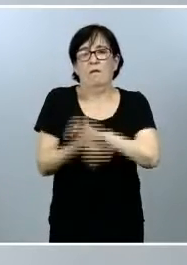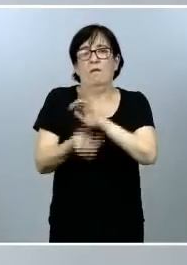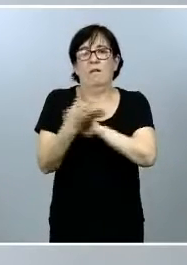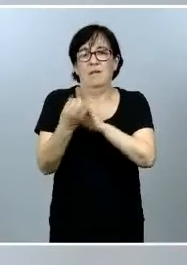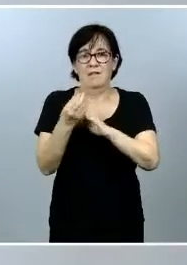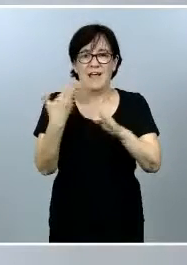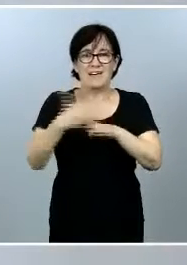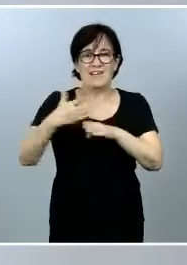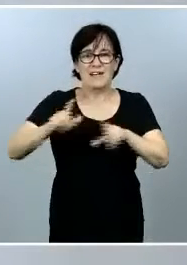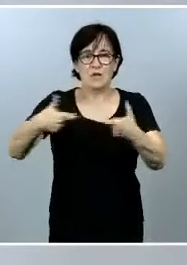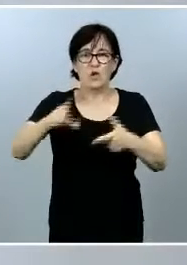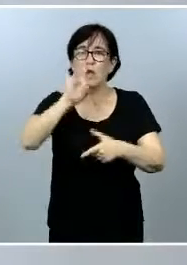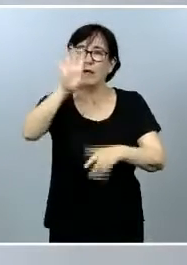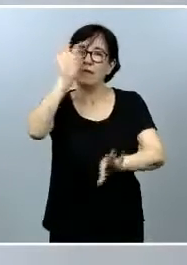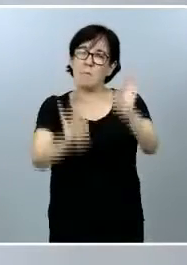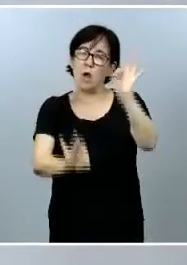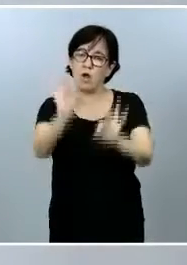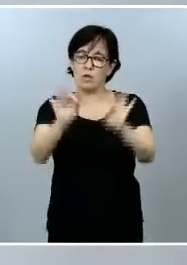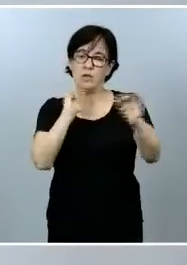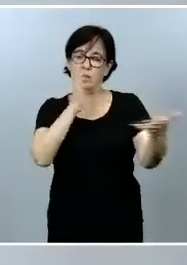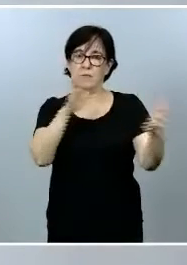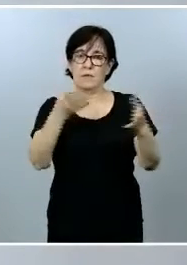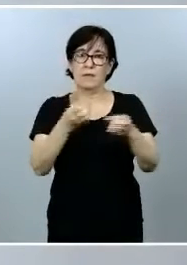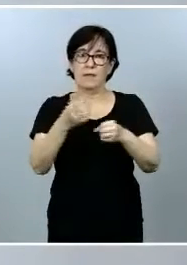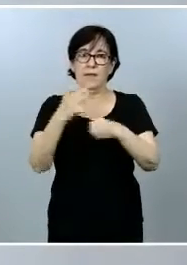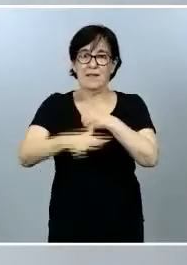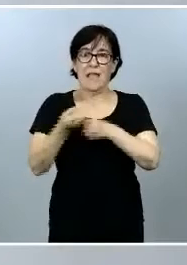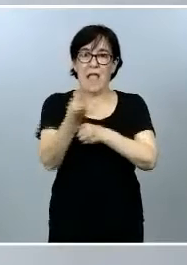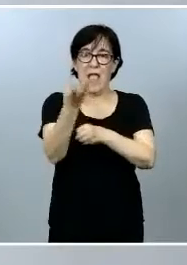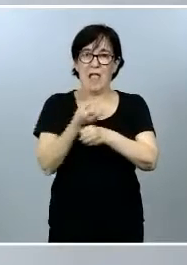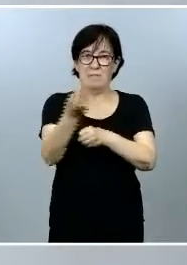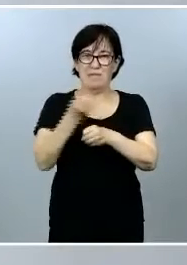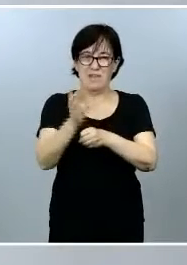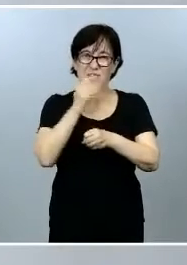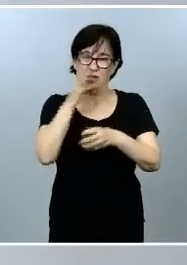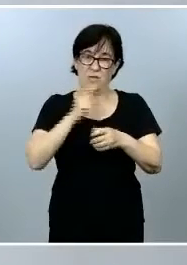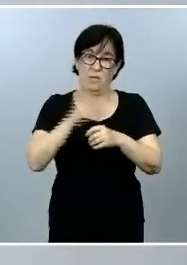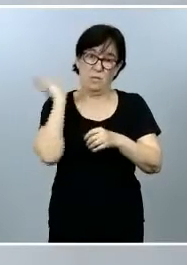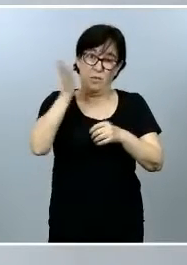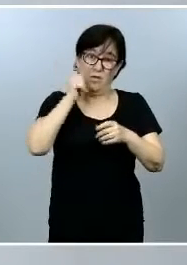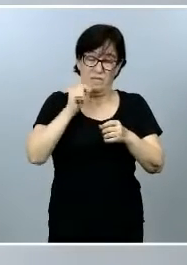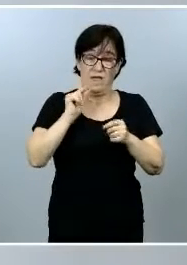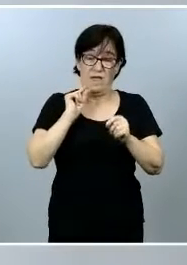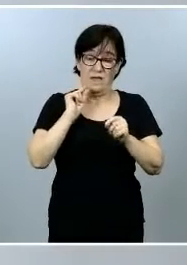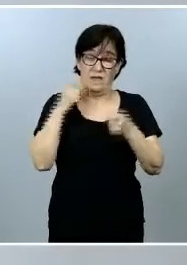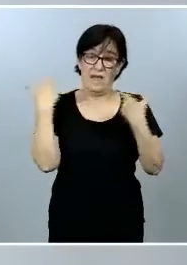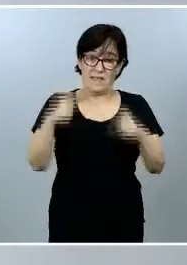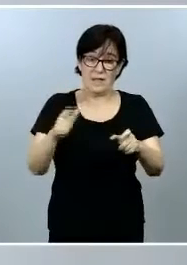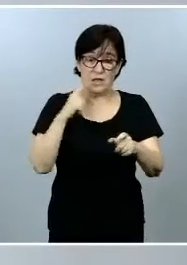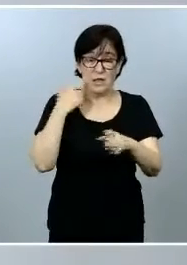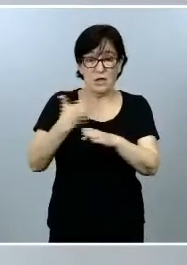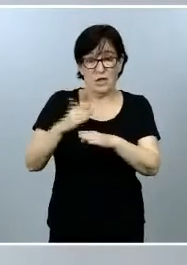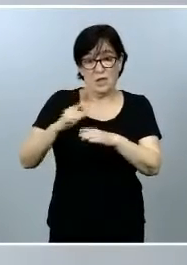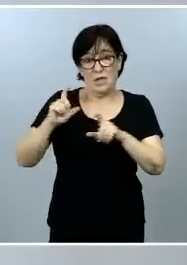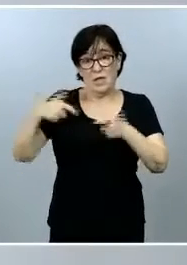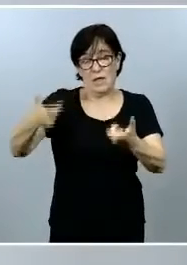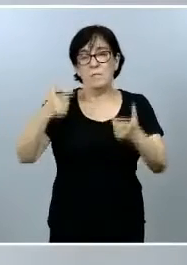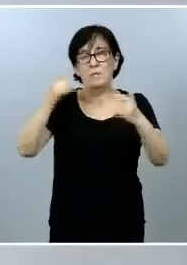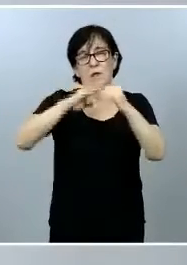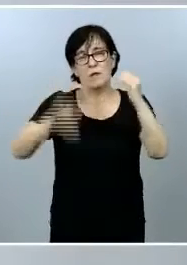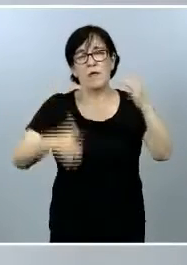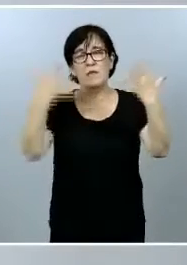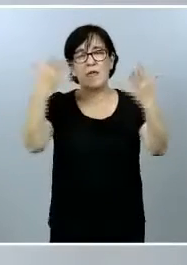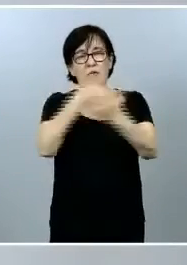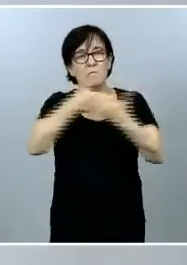permitiendo situar las emisiones de gases de efecto invernadero imputables al sector residuos por debajo de los 10 millones de toneladas